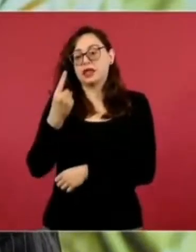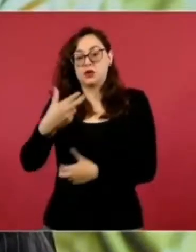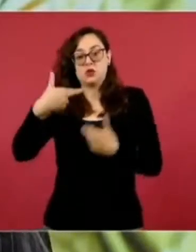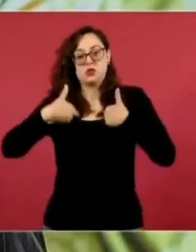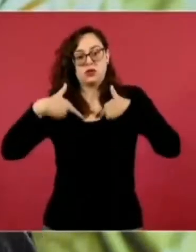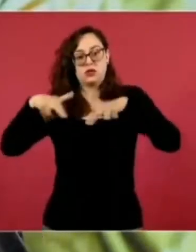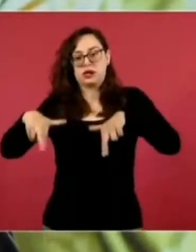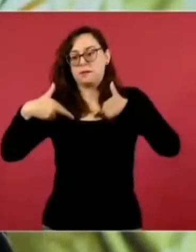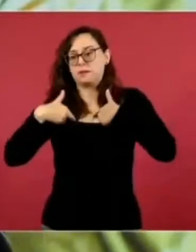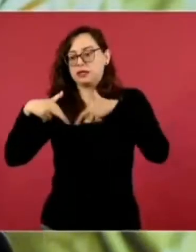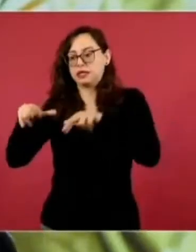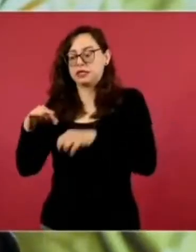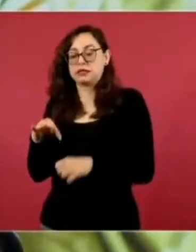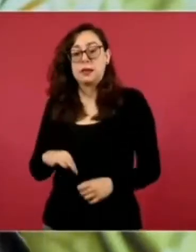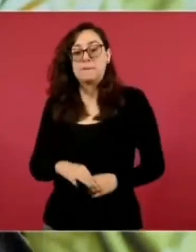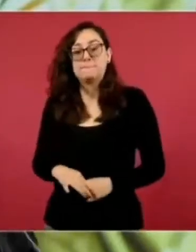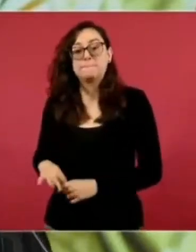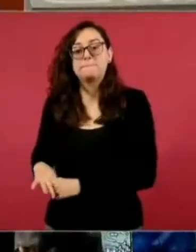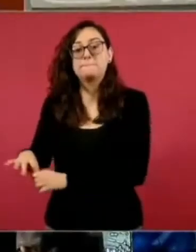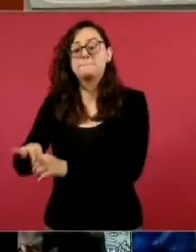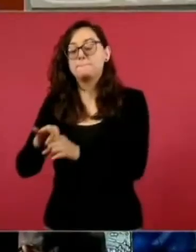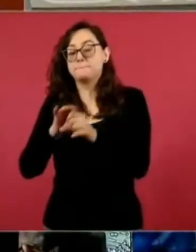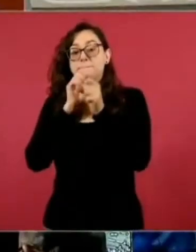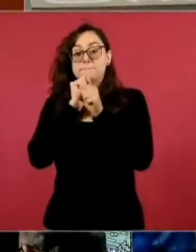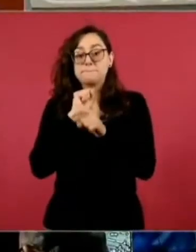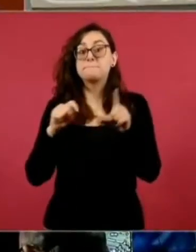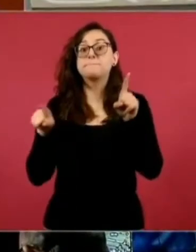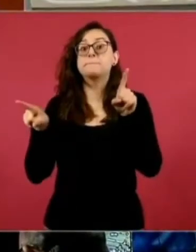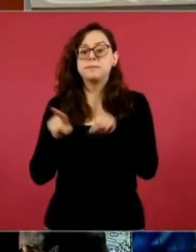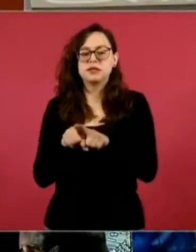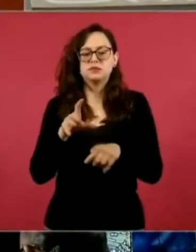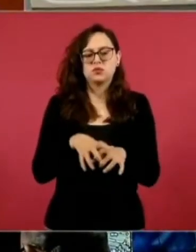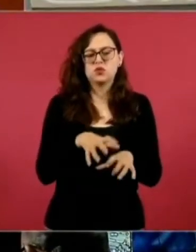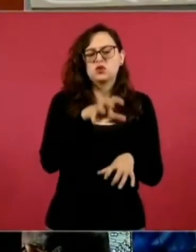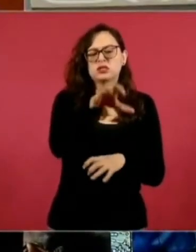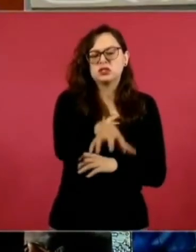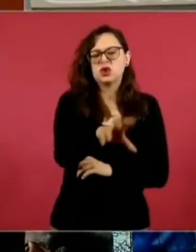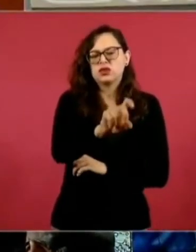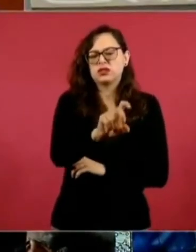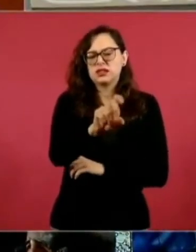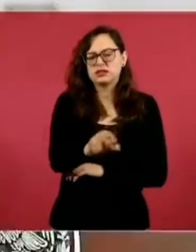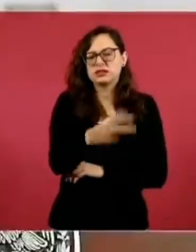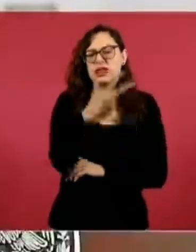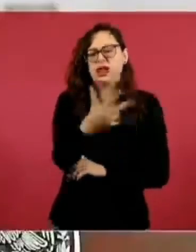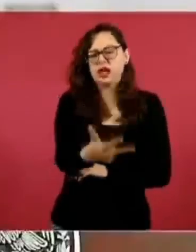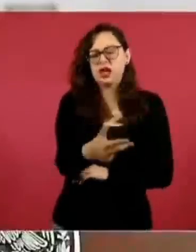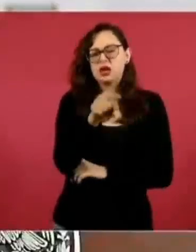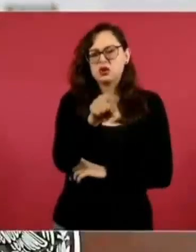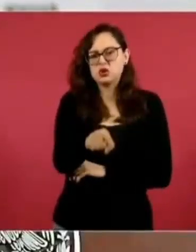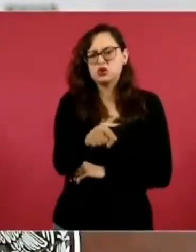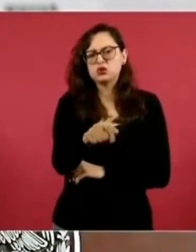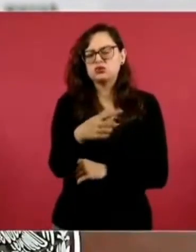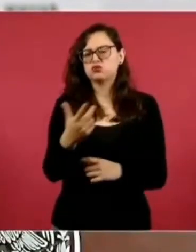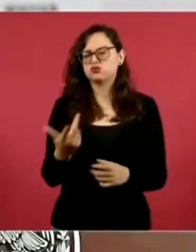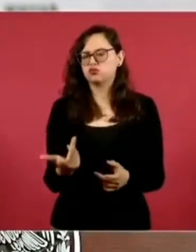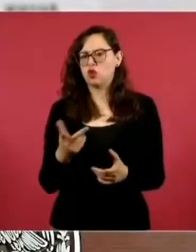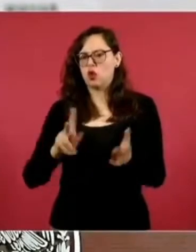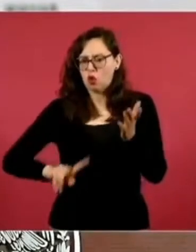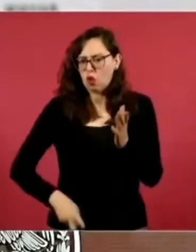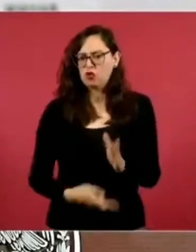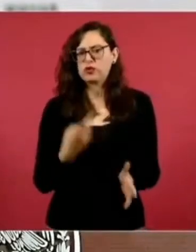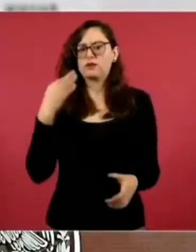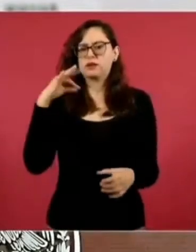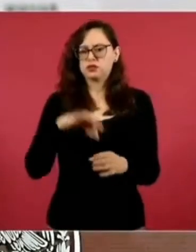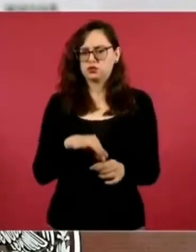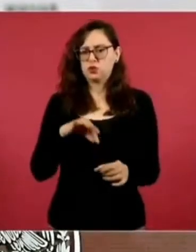la reposición de la elección de la sección 38 que tiene sede en Salina Cruz. En este